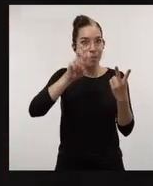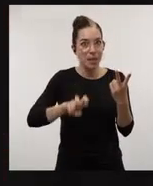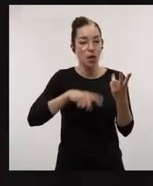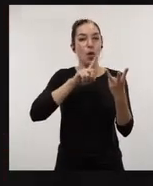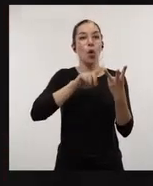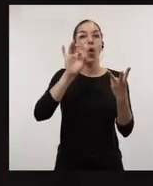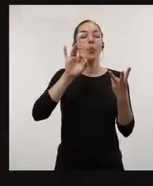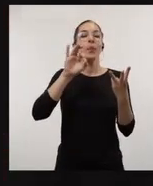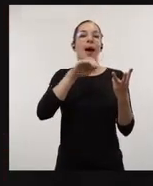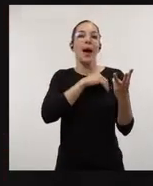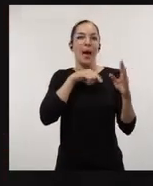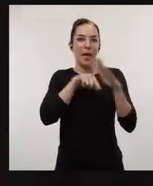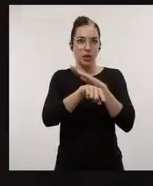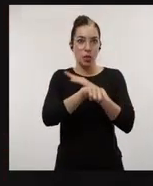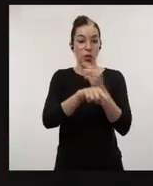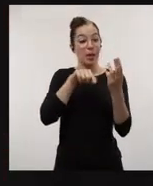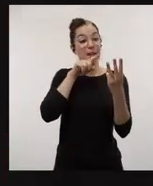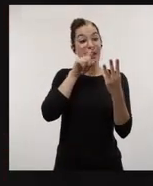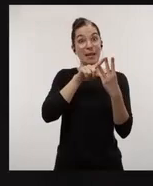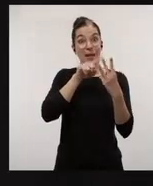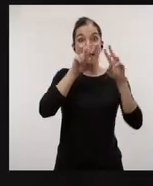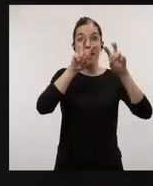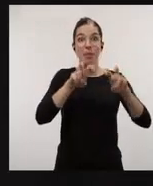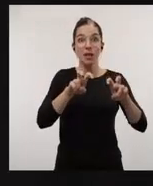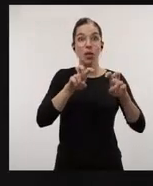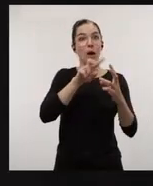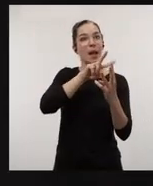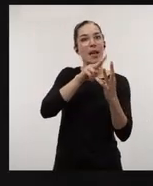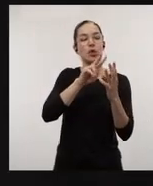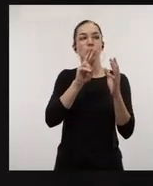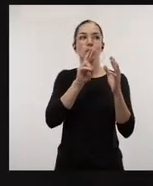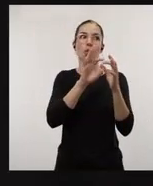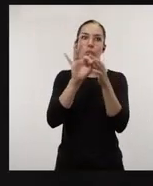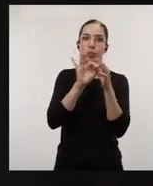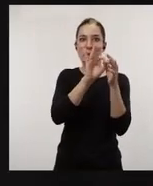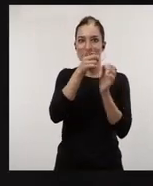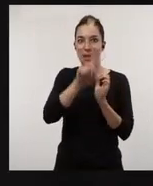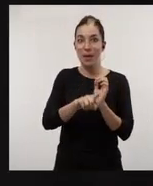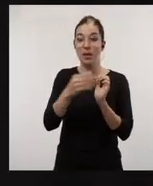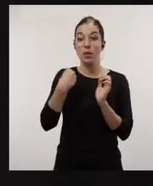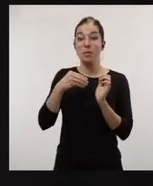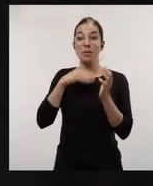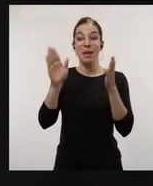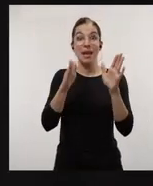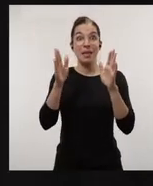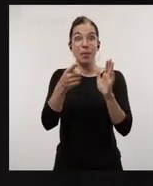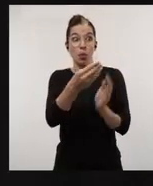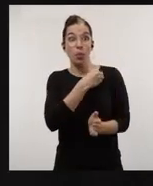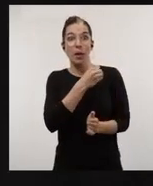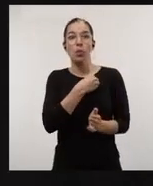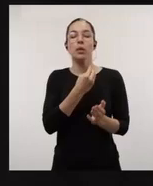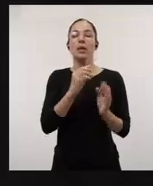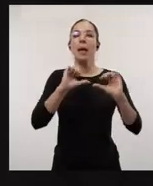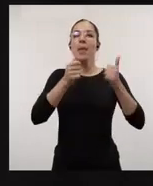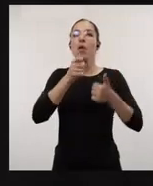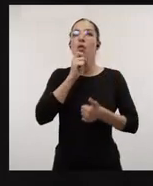función de gestión académica. Esa función investigadora conecta las otras dos funciones, y entonces esas etapas por las que tú me preguntas empiezan